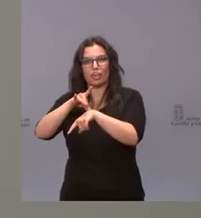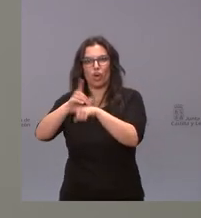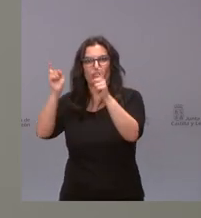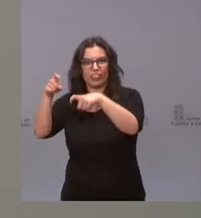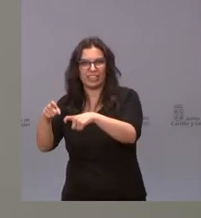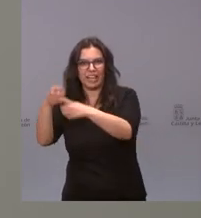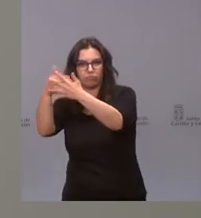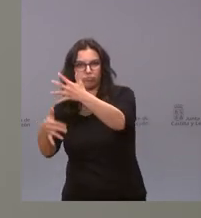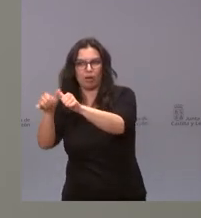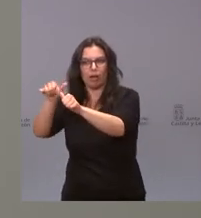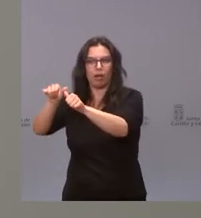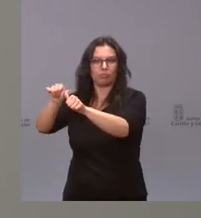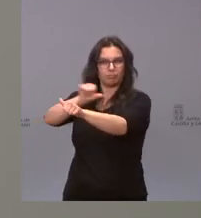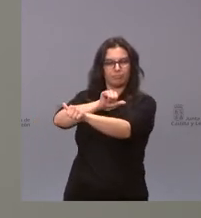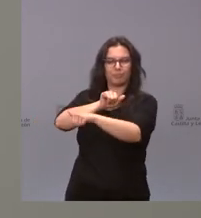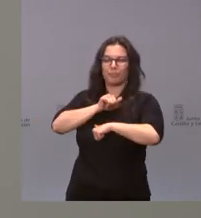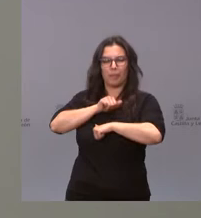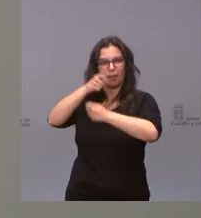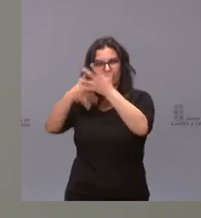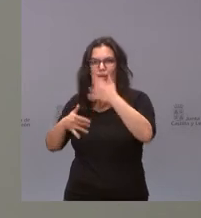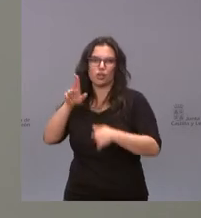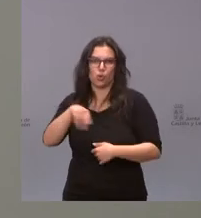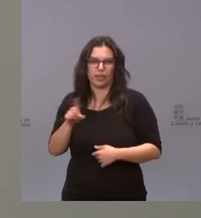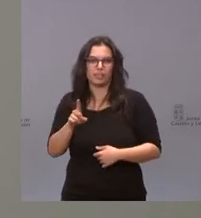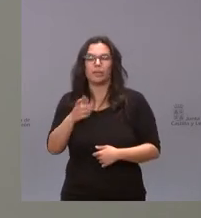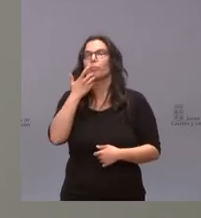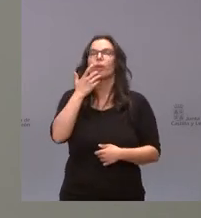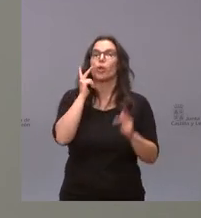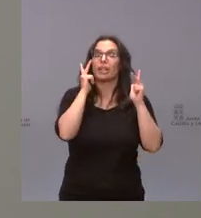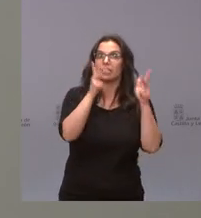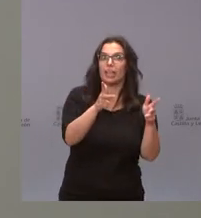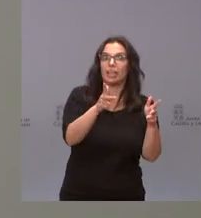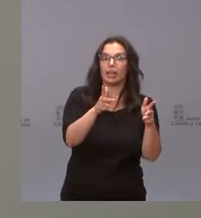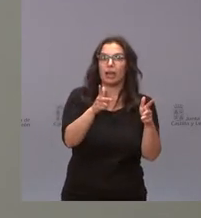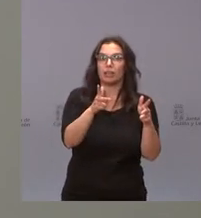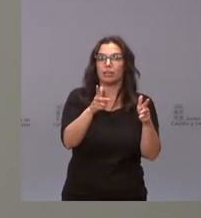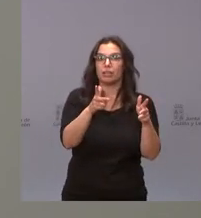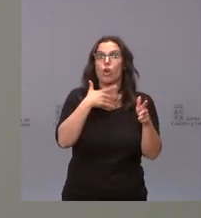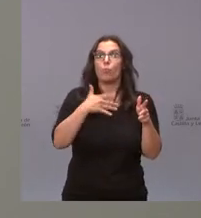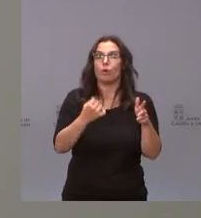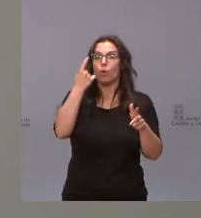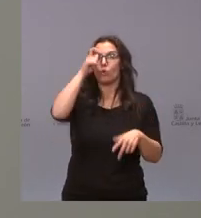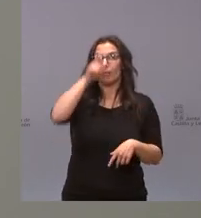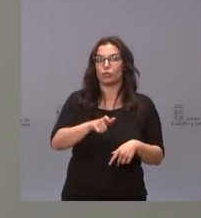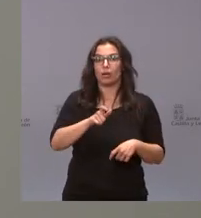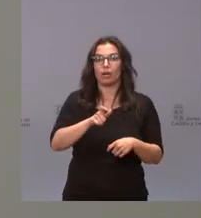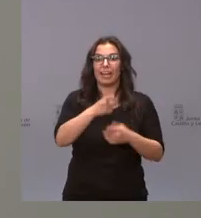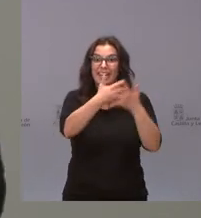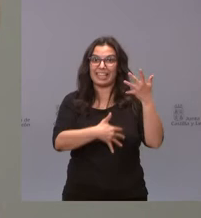el caso de las residencias una persona puede estar apuntada en la lista de espera de todos los centros de la comunidad